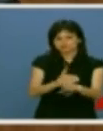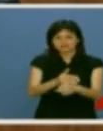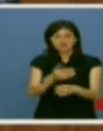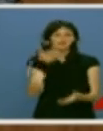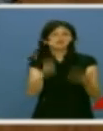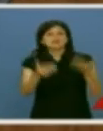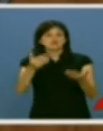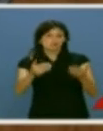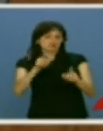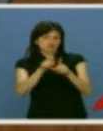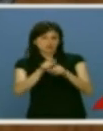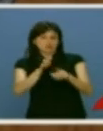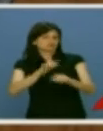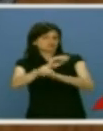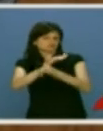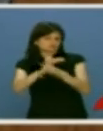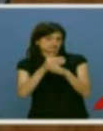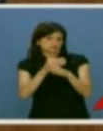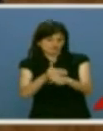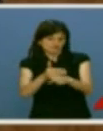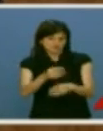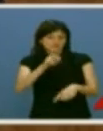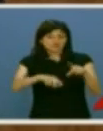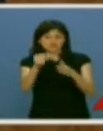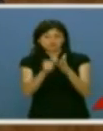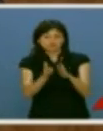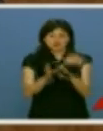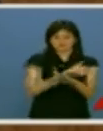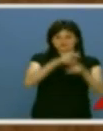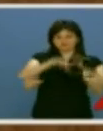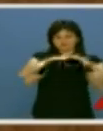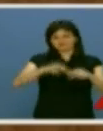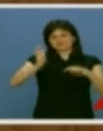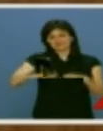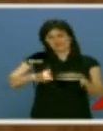transparente, mediante el establecimiento de marcadores que podamos analizar periódicamente.